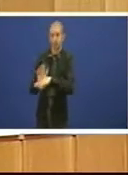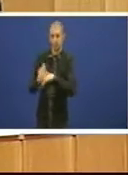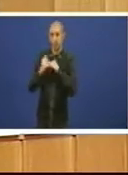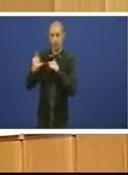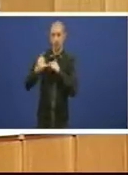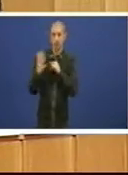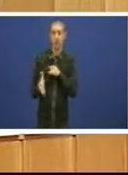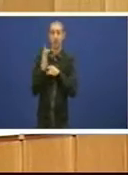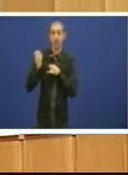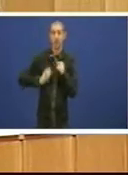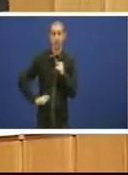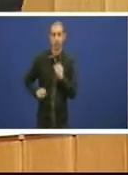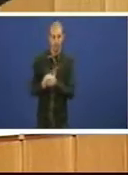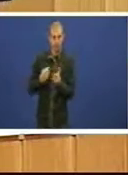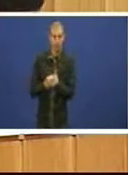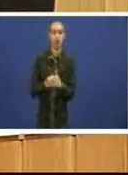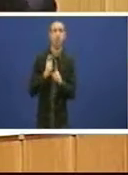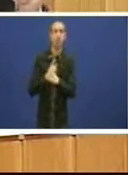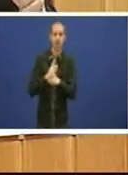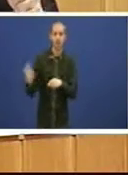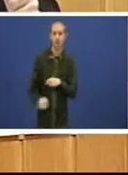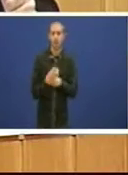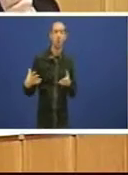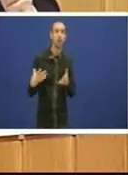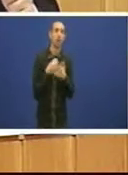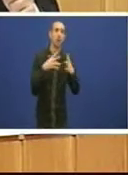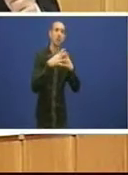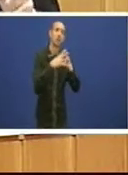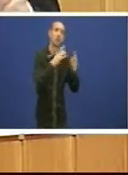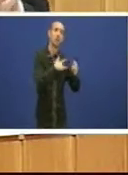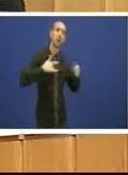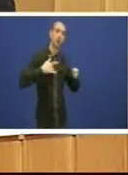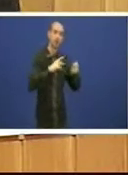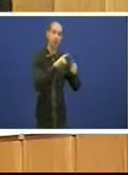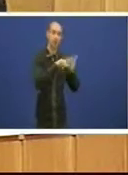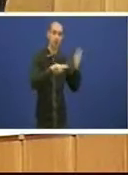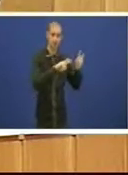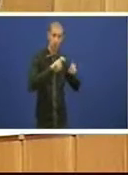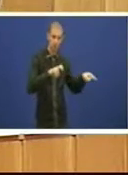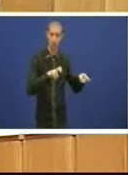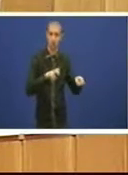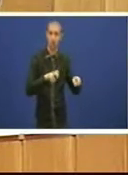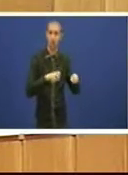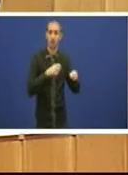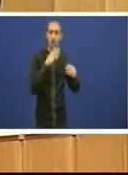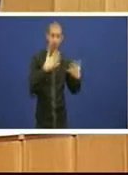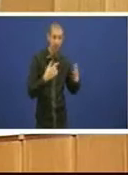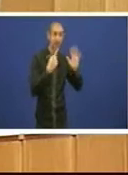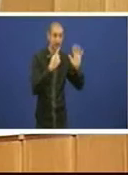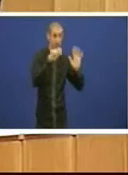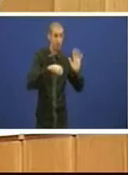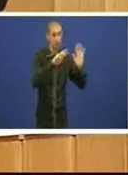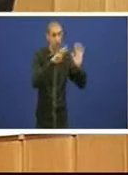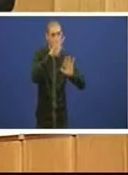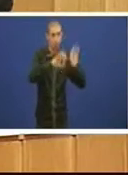soportar os salarios as dietas é dicir toda a estrutura da caixa que agora só ten o 6,84% do novo banco